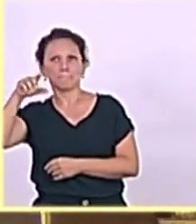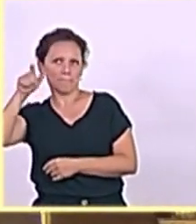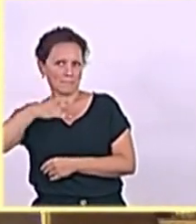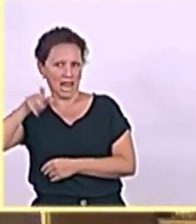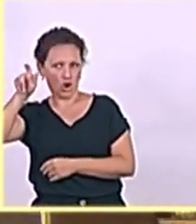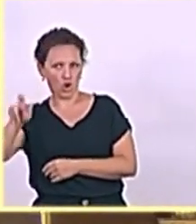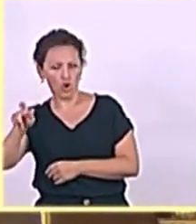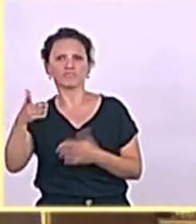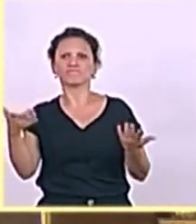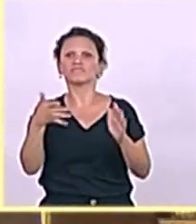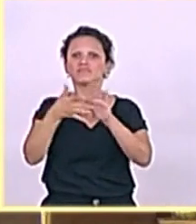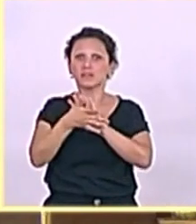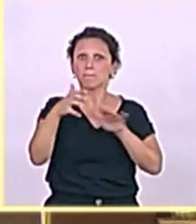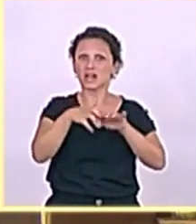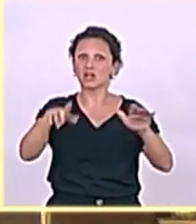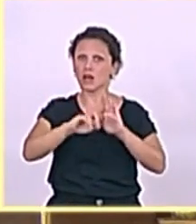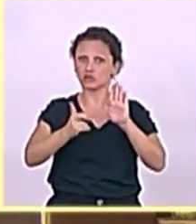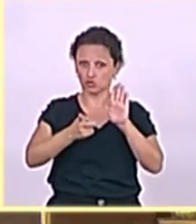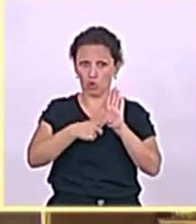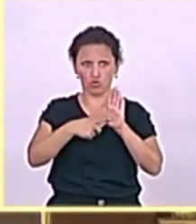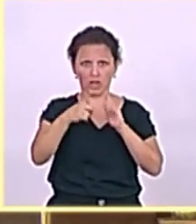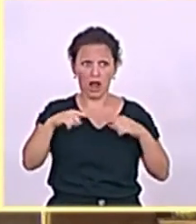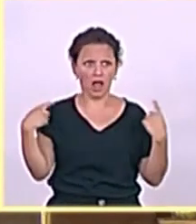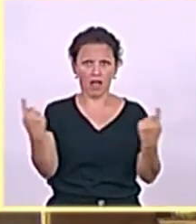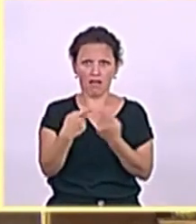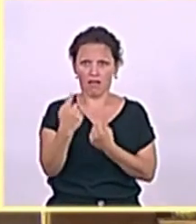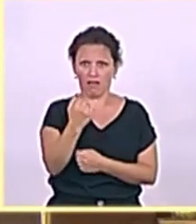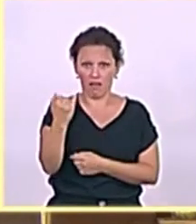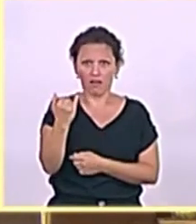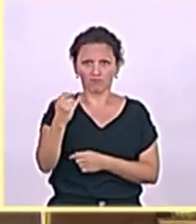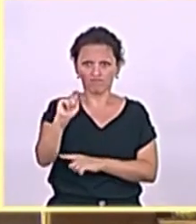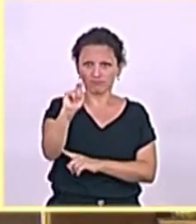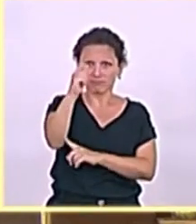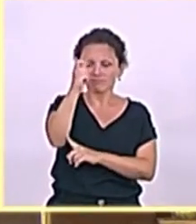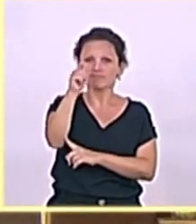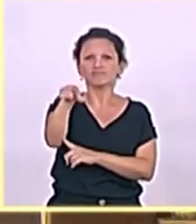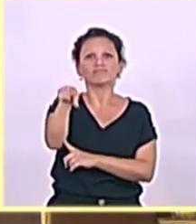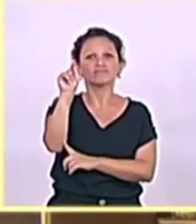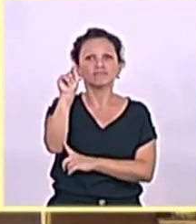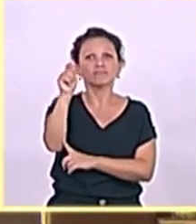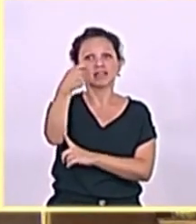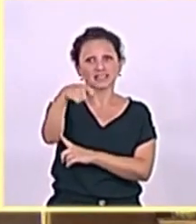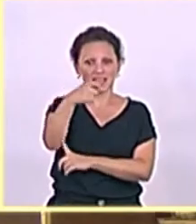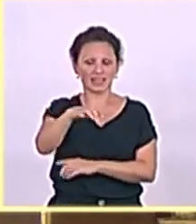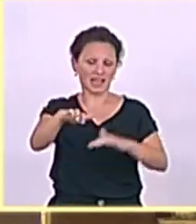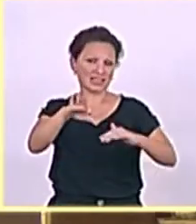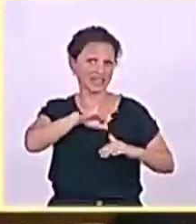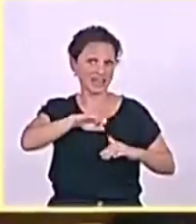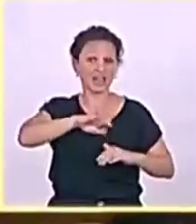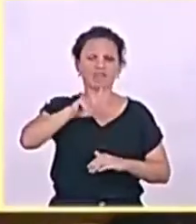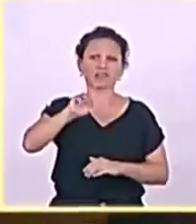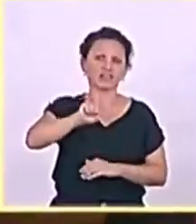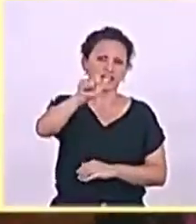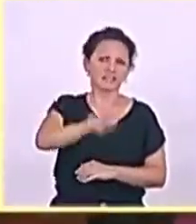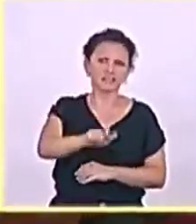Cámara acreditados, ha resultado elegido presidente del Senado el excelentísimo señor don Pedro Manuel Rollán Ojeda. Gracias.